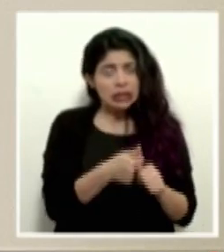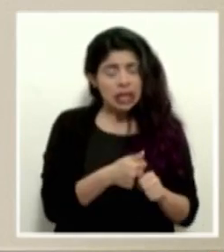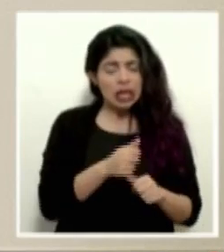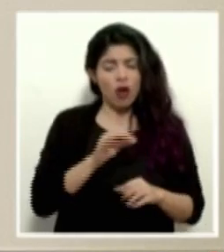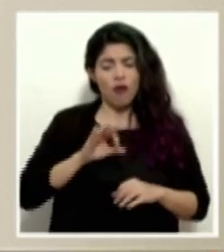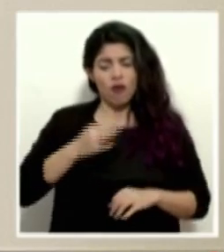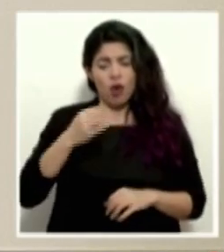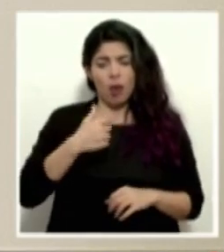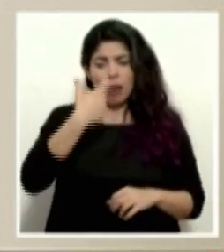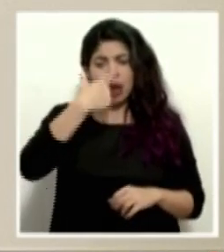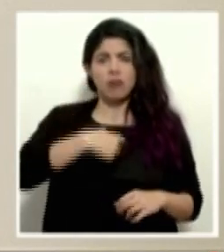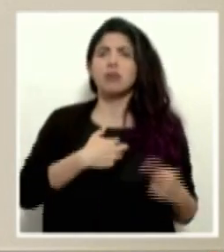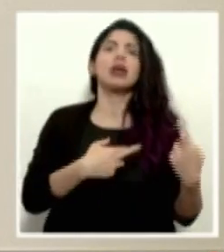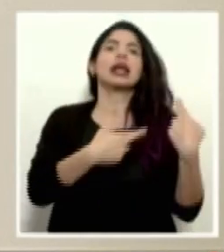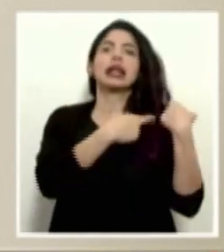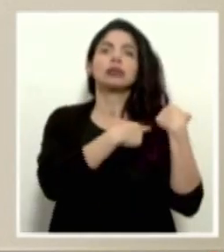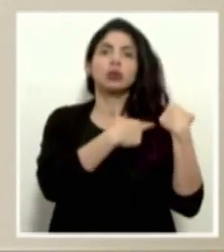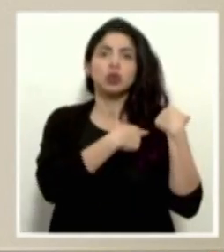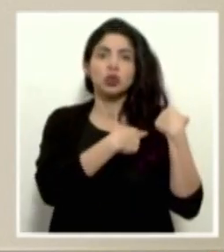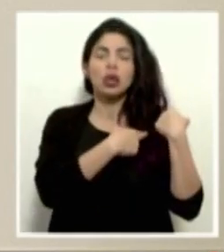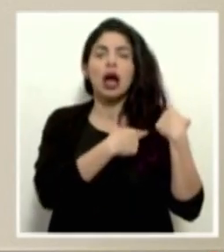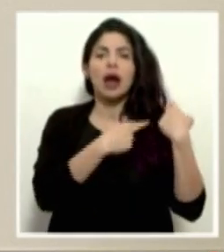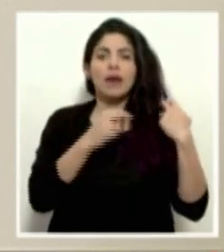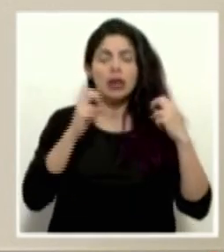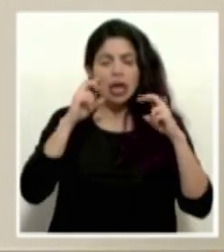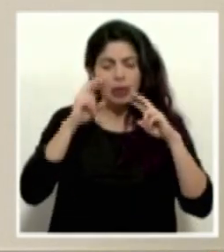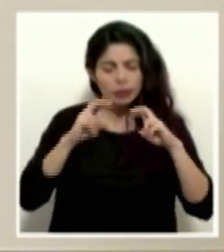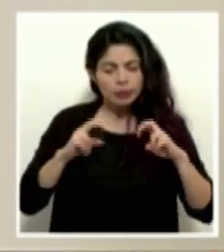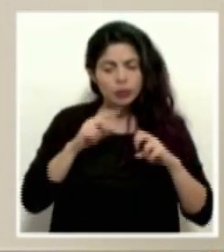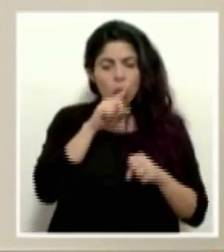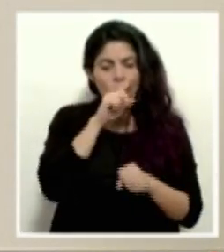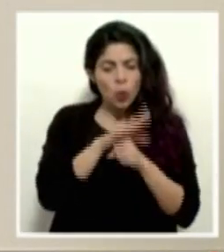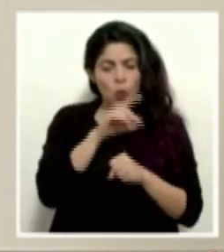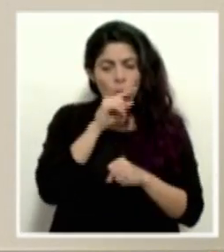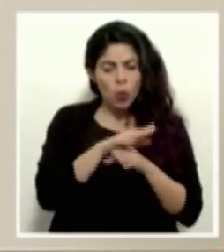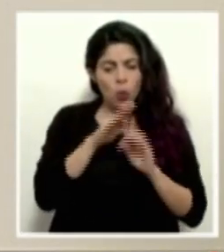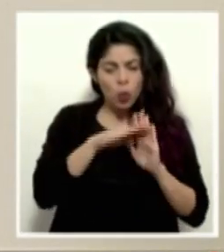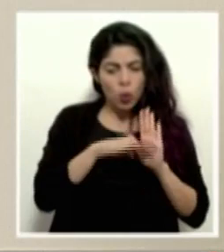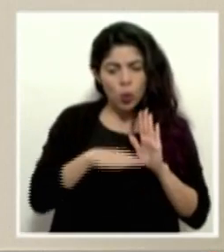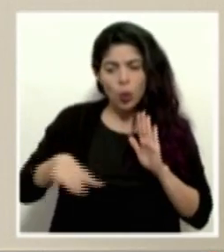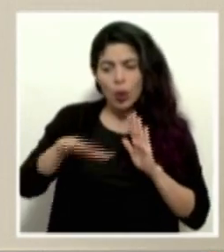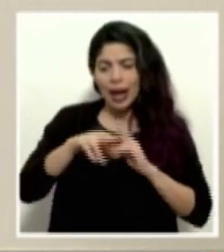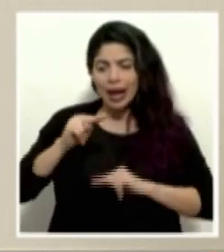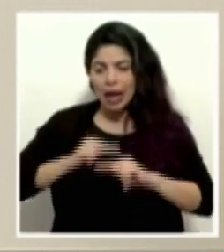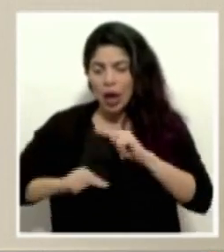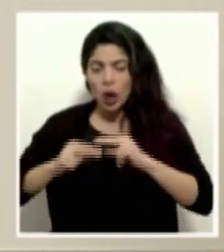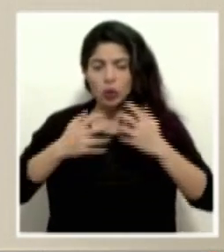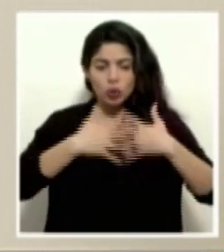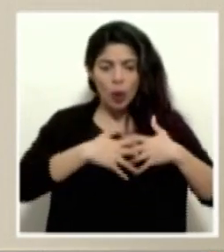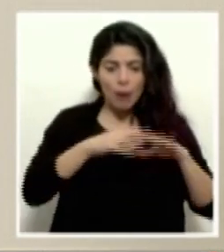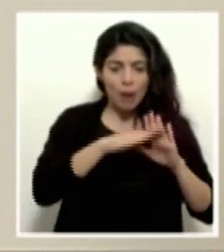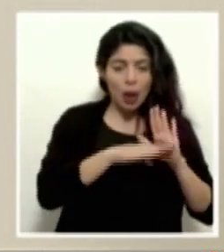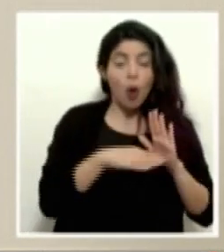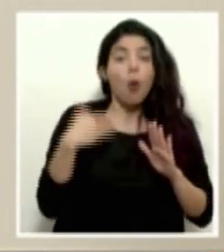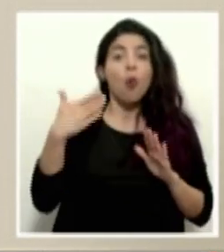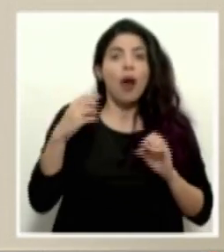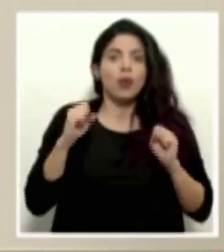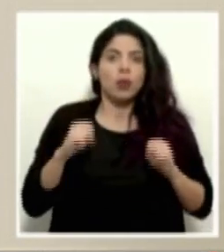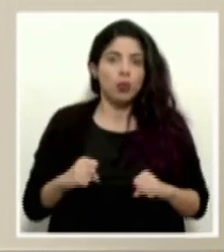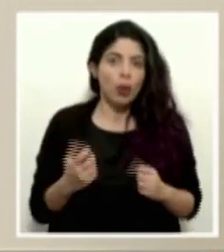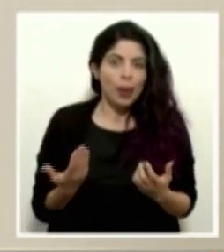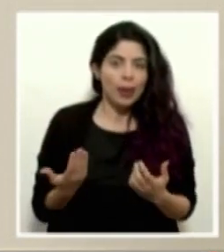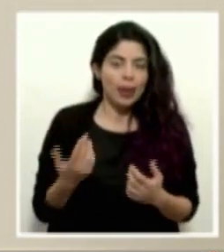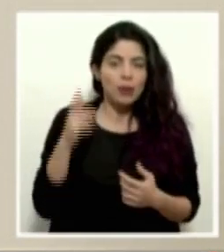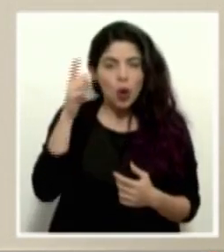forma más responsable verificar que se estén cumpliendo las medidas en sus negocios, en sus empresas cuando se puede, pues obviamente estamos,